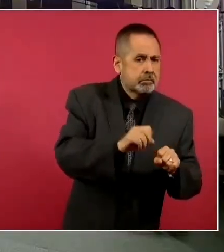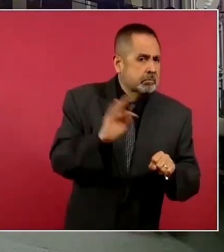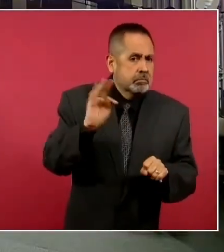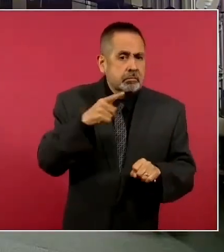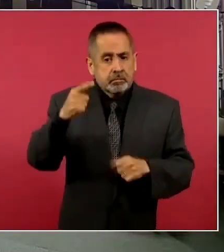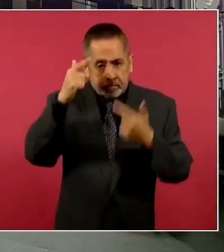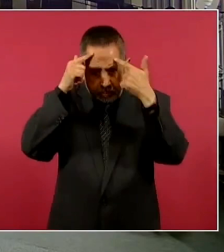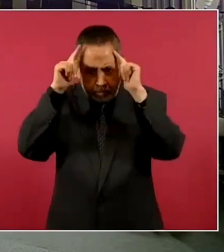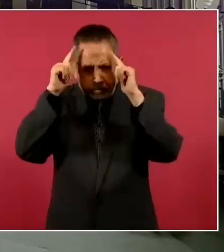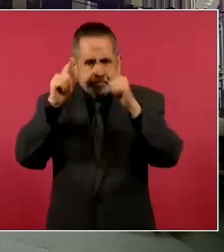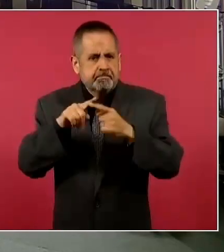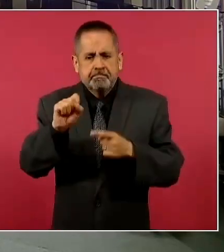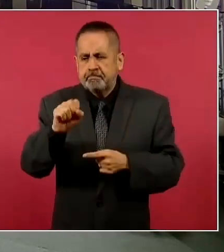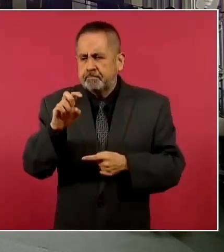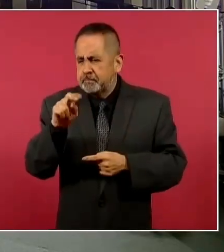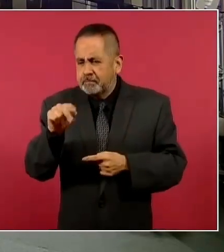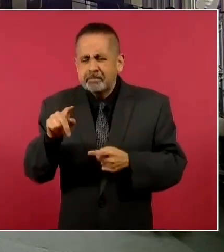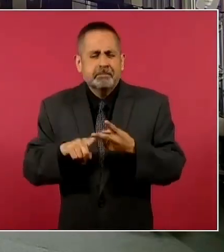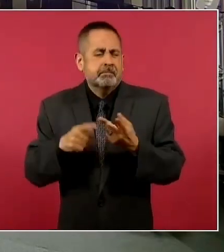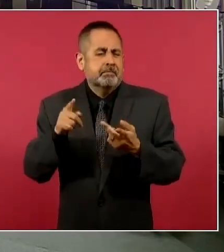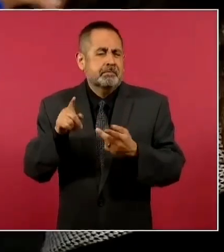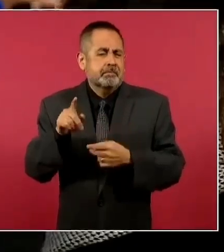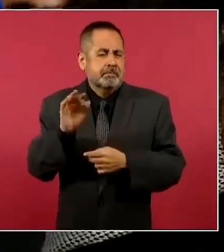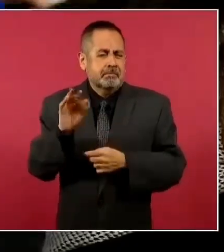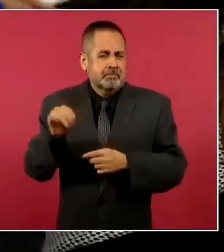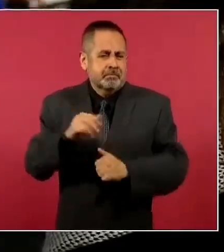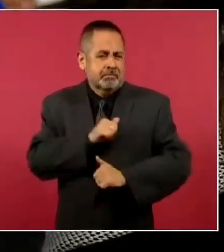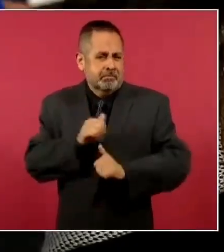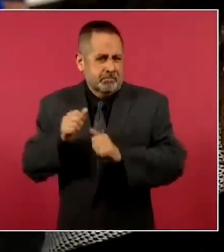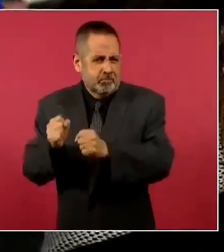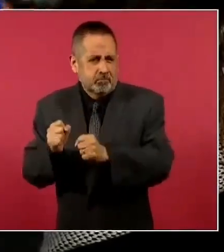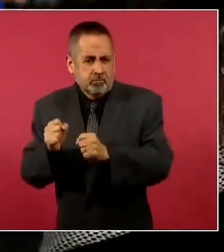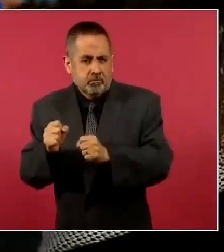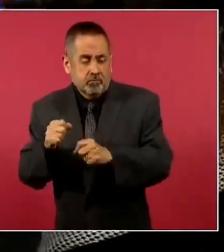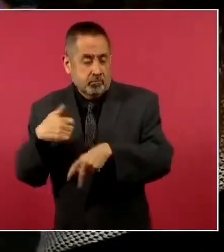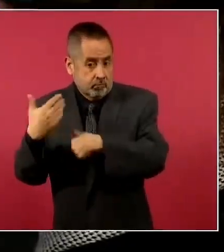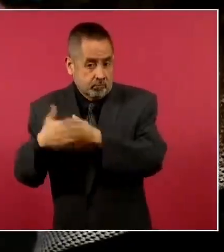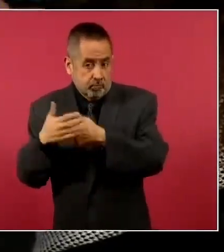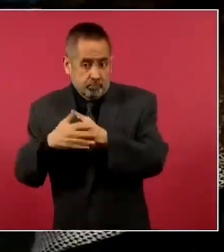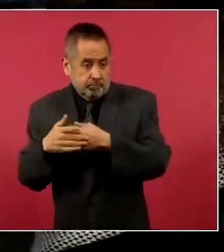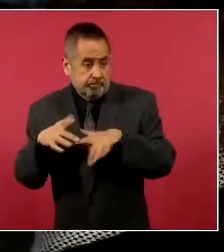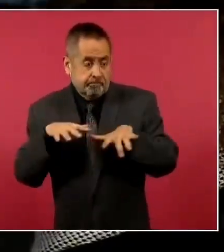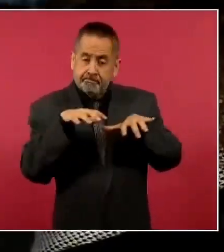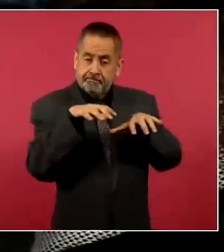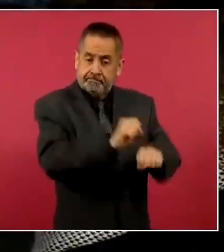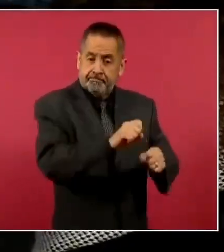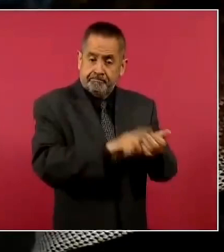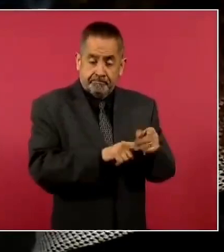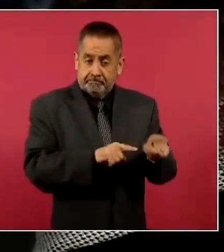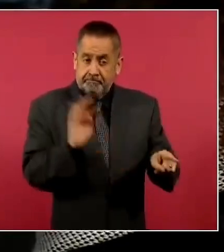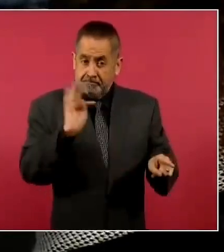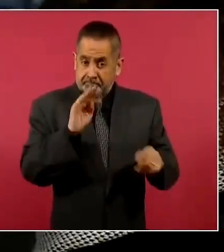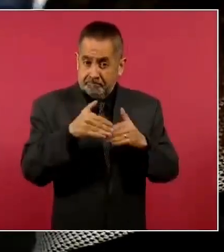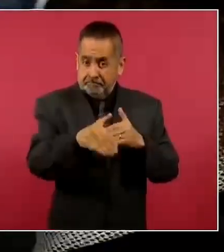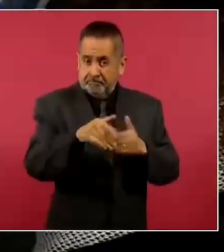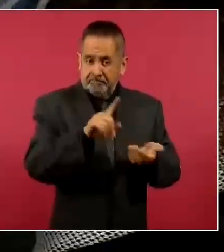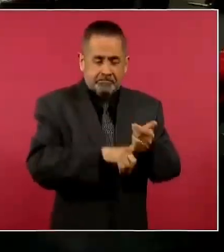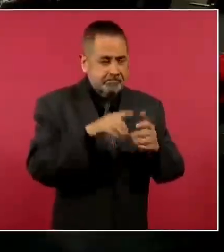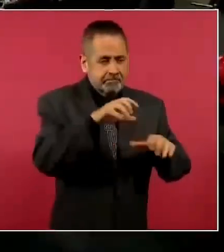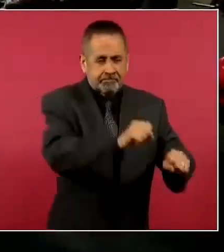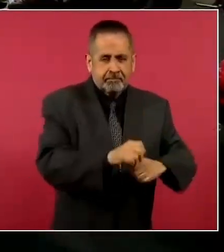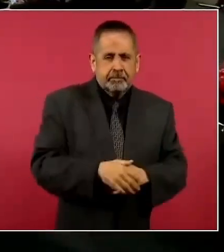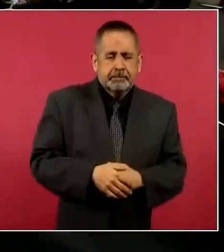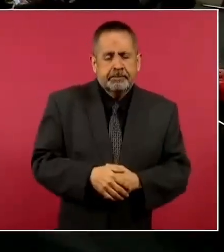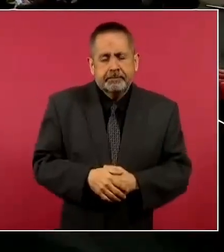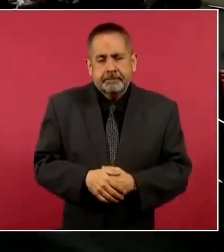Sedena y fuerzas mexicanas de seguridad estén pronto a la captura del líder del cártel? No tengo